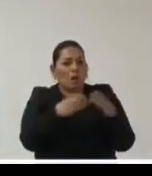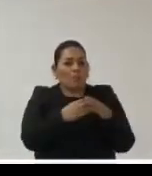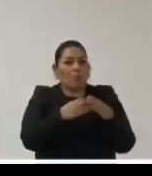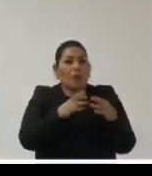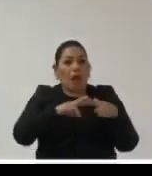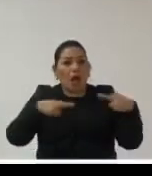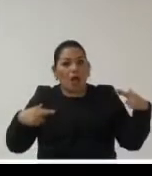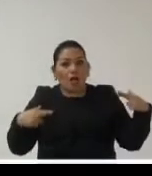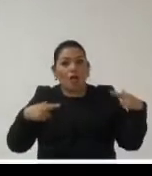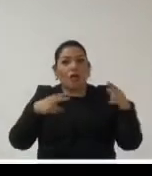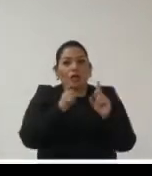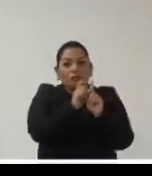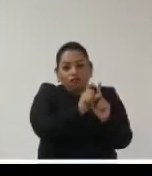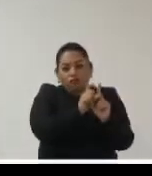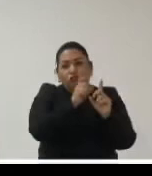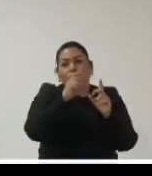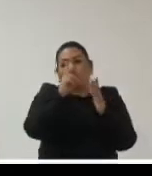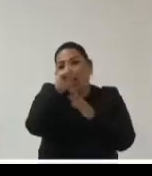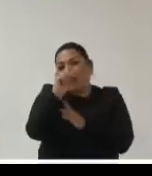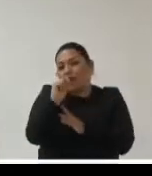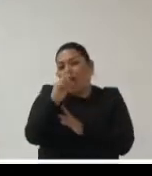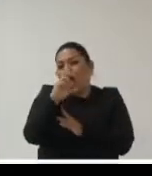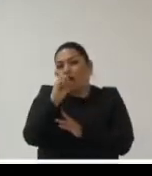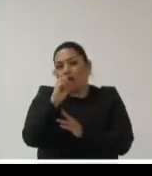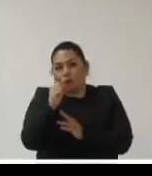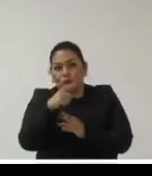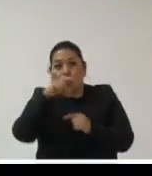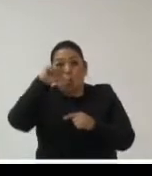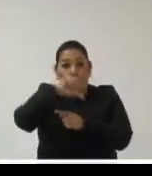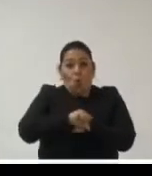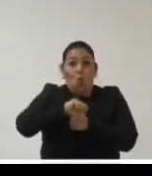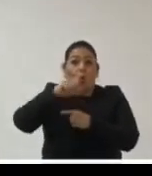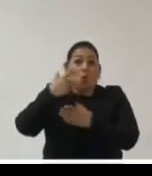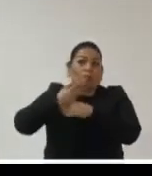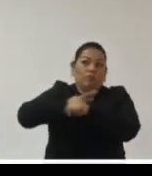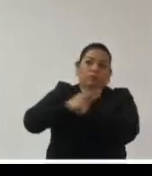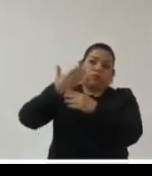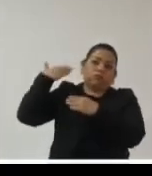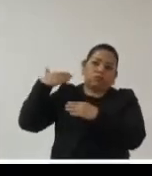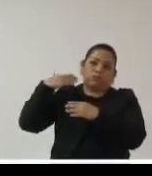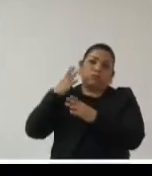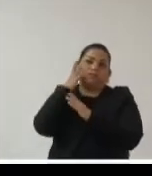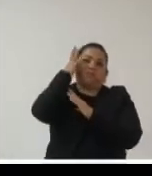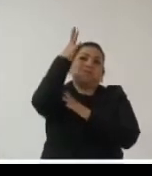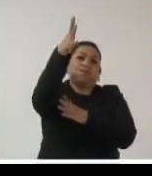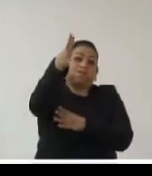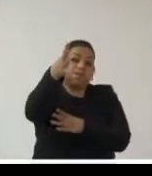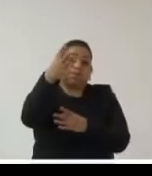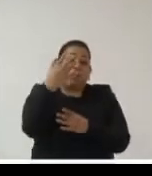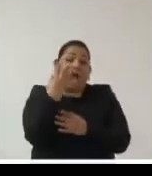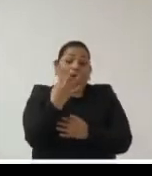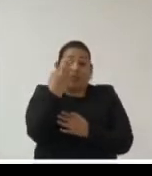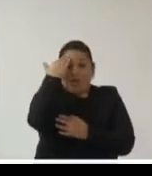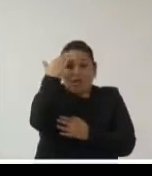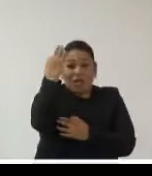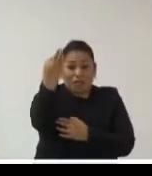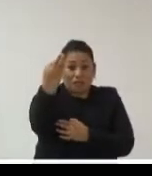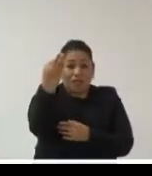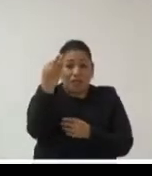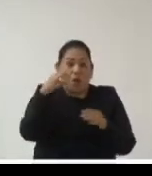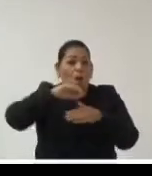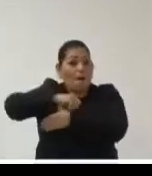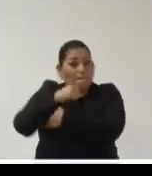relacionado con la protección de datos personales de hoy del presente del pasado y del futuro las tecnologías de la información